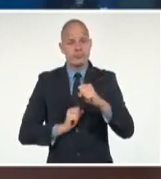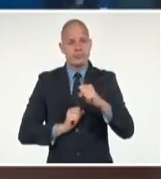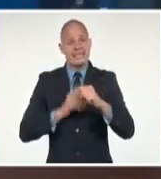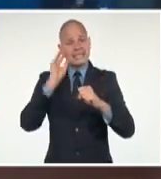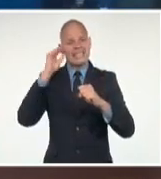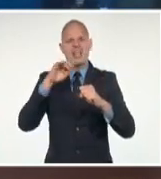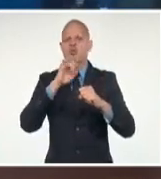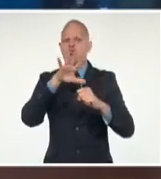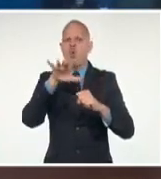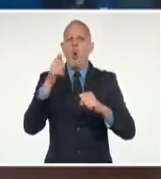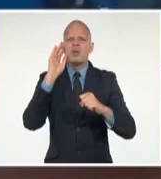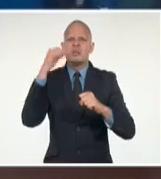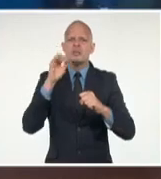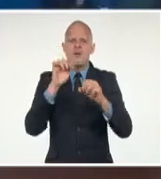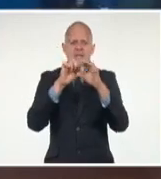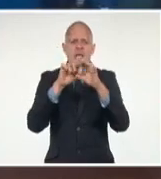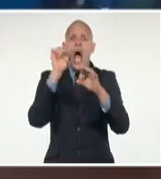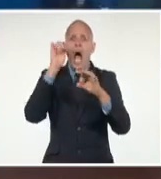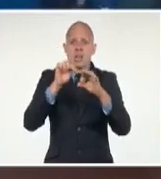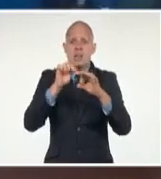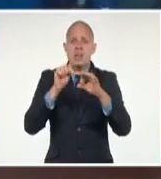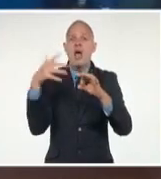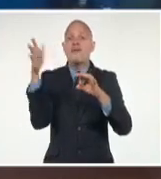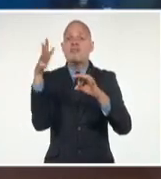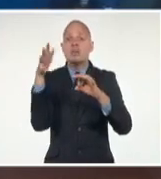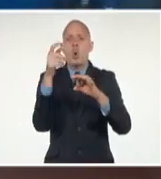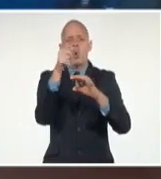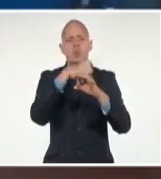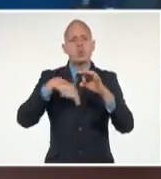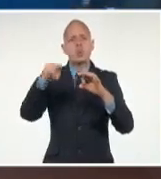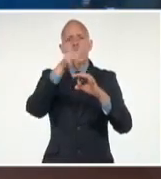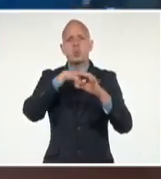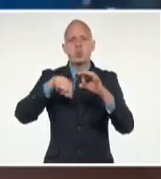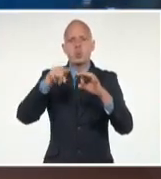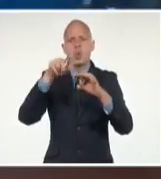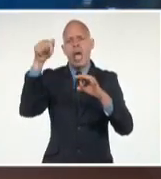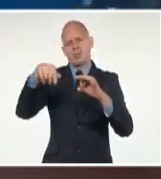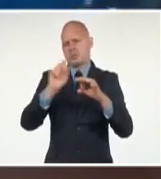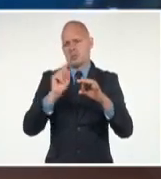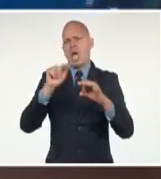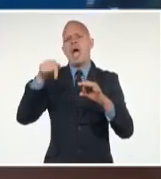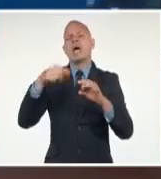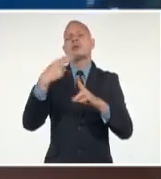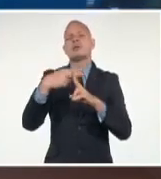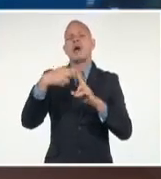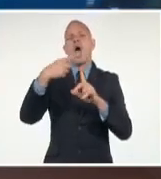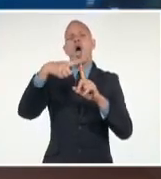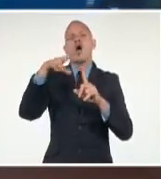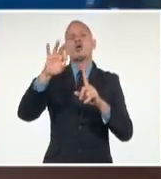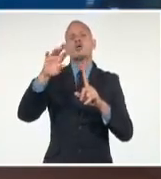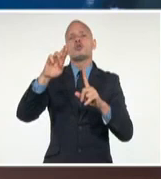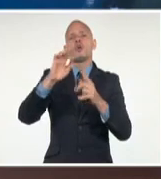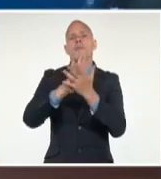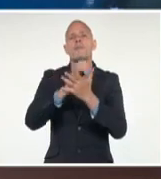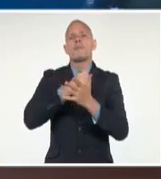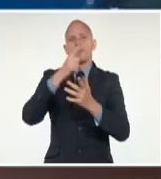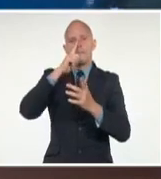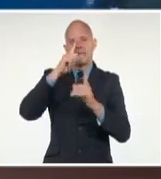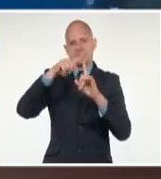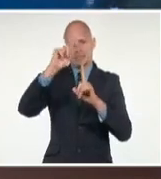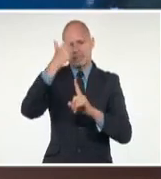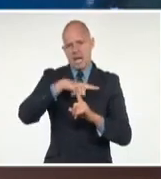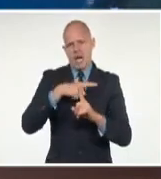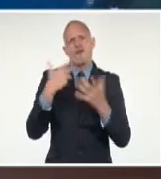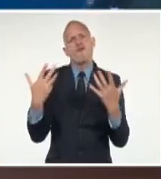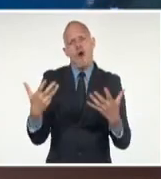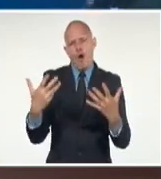centro, puede saber el viento que puede haber. No es este el caso. Entonces, tenemos las marejadas